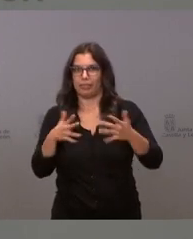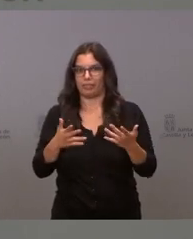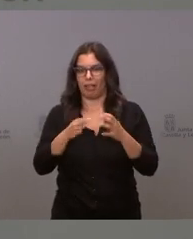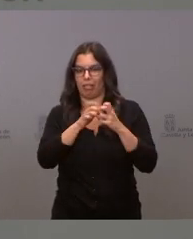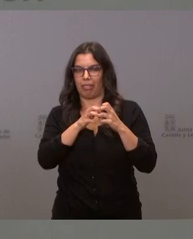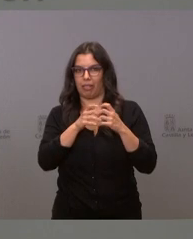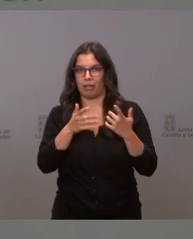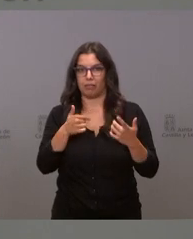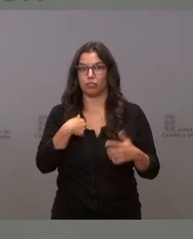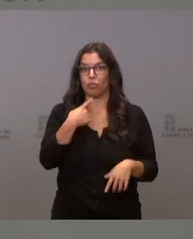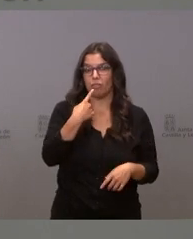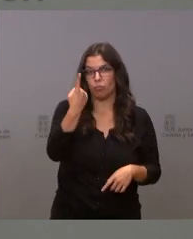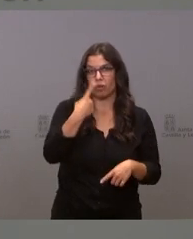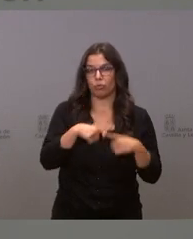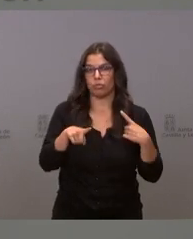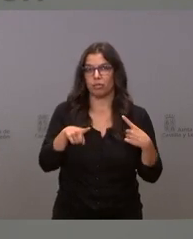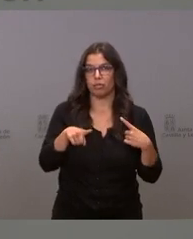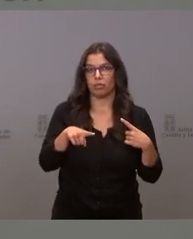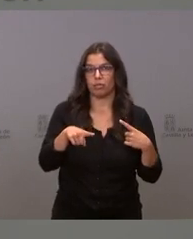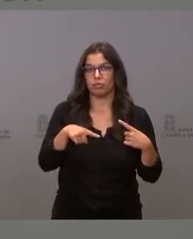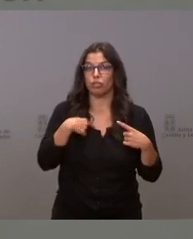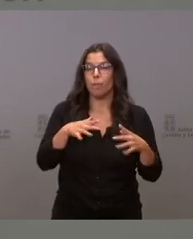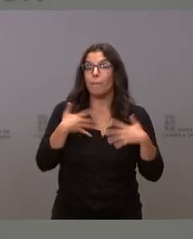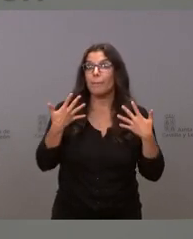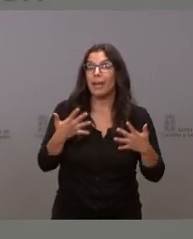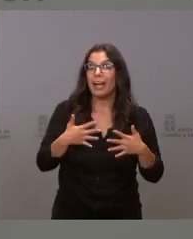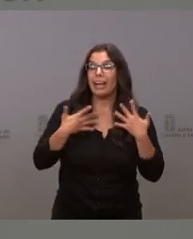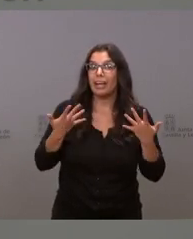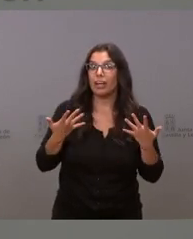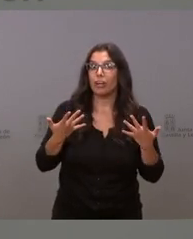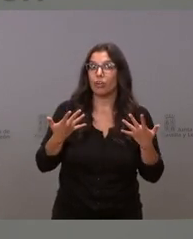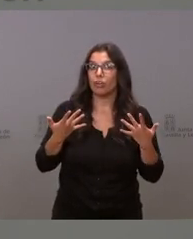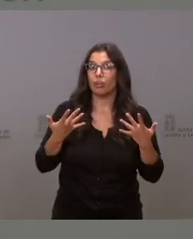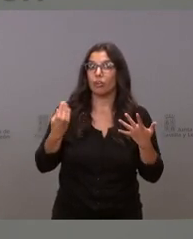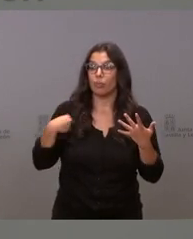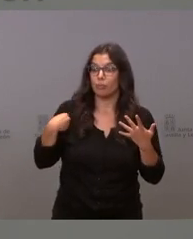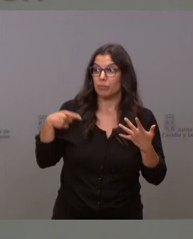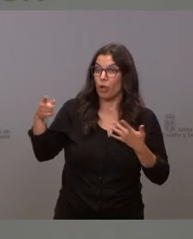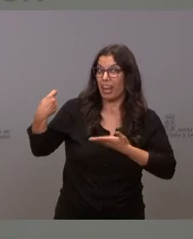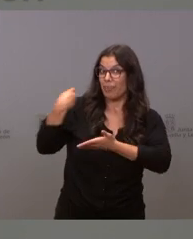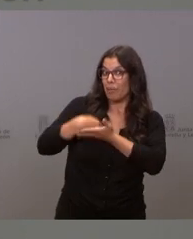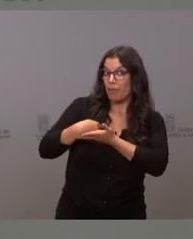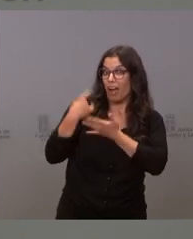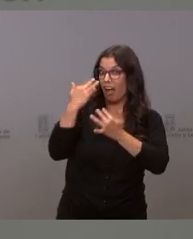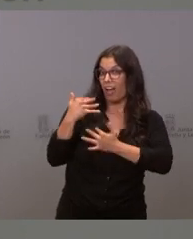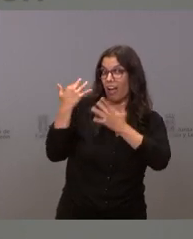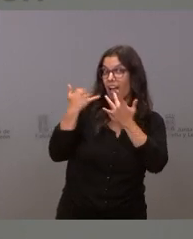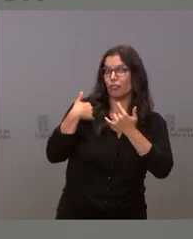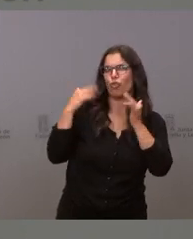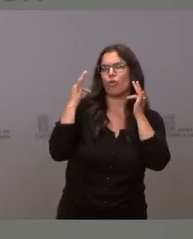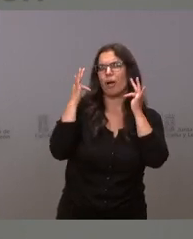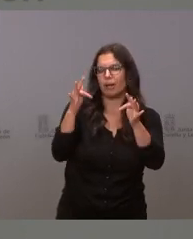yo voy decir una cosa me alegro mucho de no haber estado nunca en la lista de la compra de Uribarri mucho